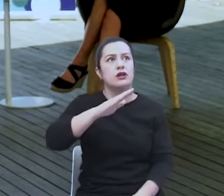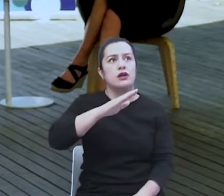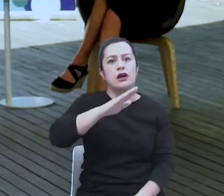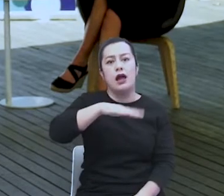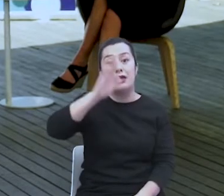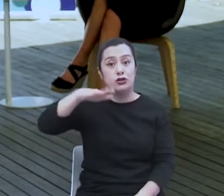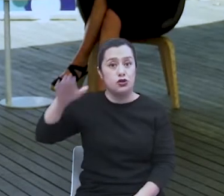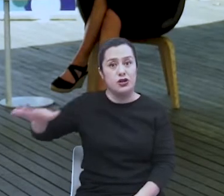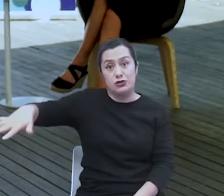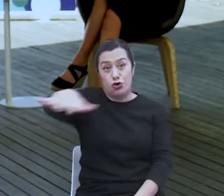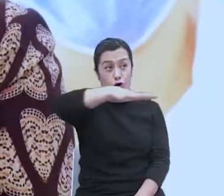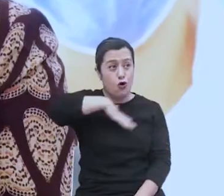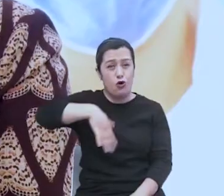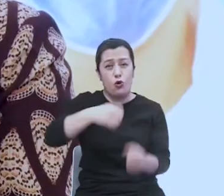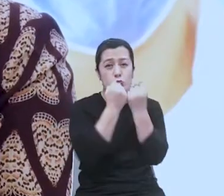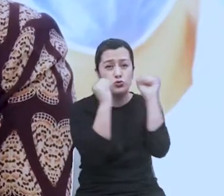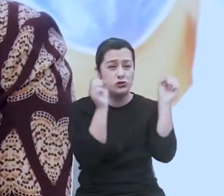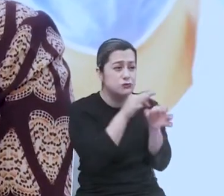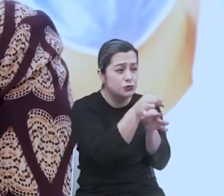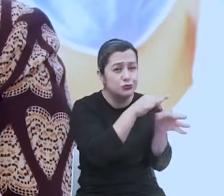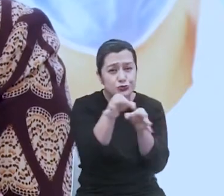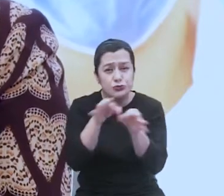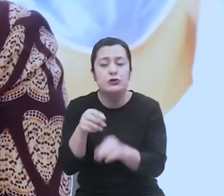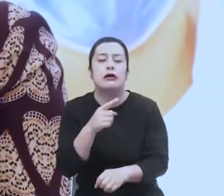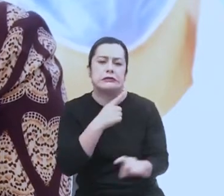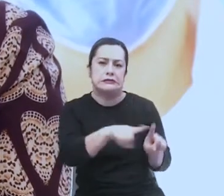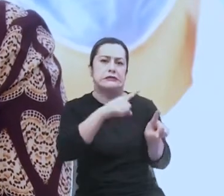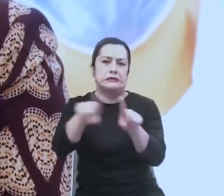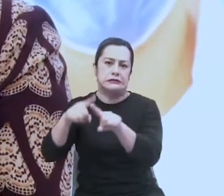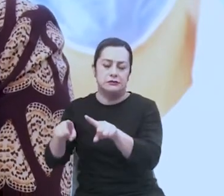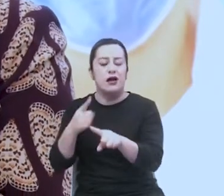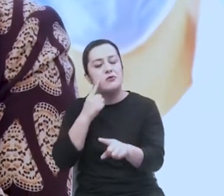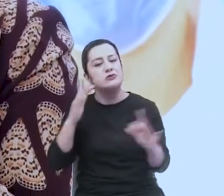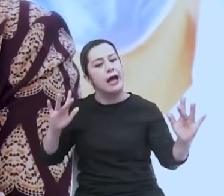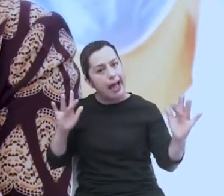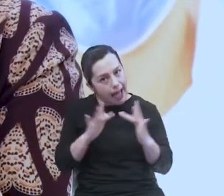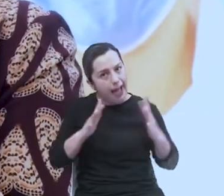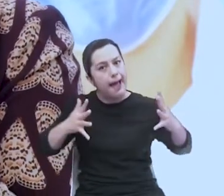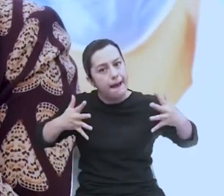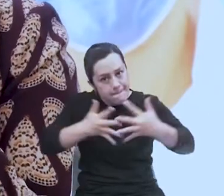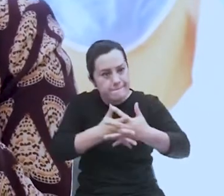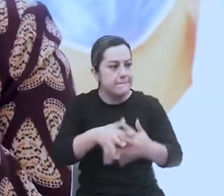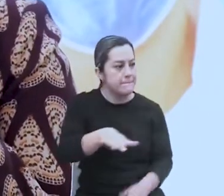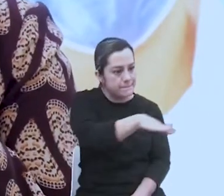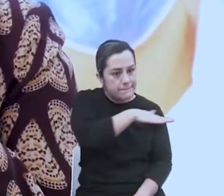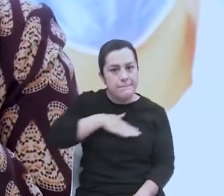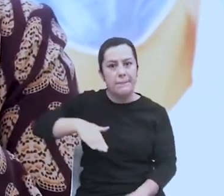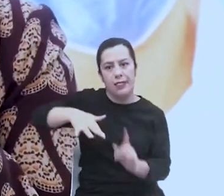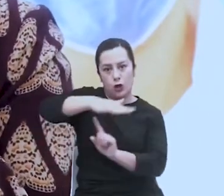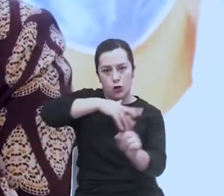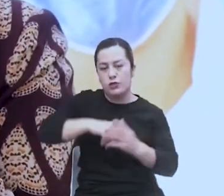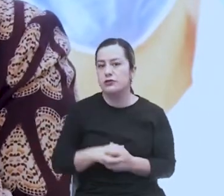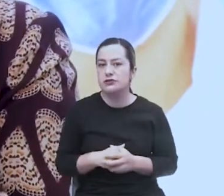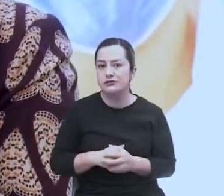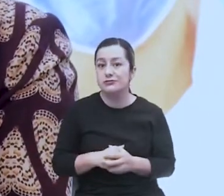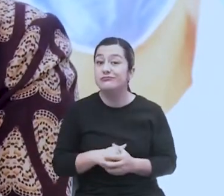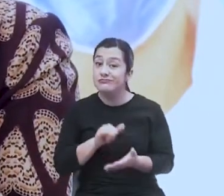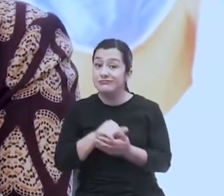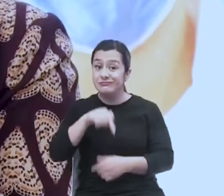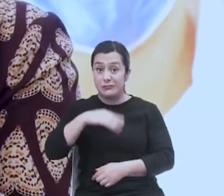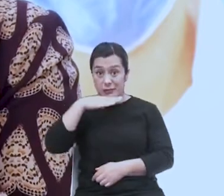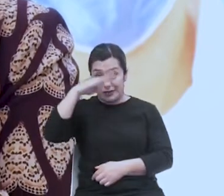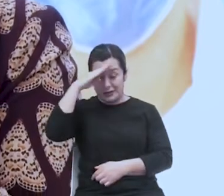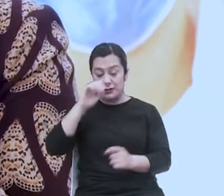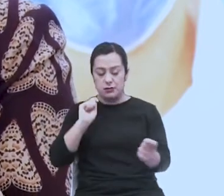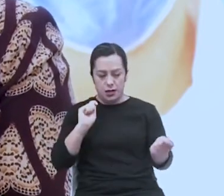con tantas diversidades en otros municipios. Entonces, hay que ponerla en contexto, y para nosotros esa transformación educativa en Medellín viene en